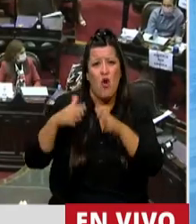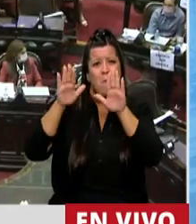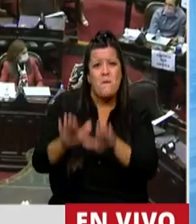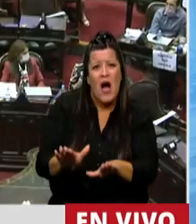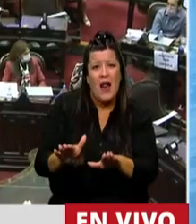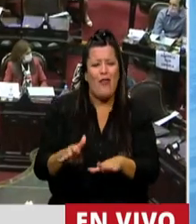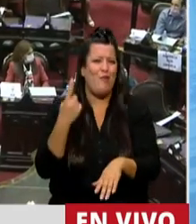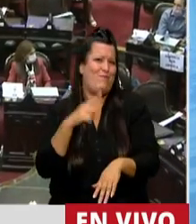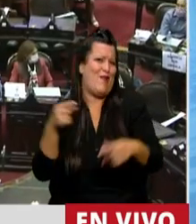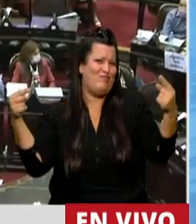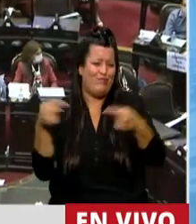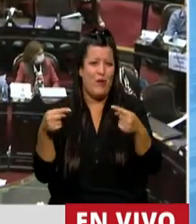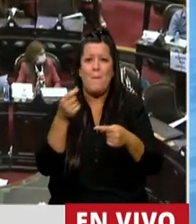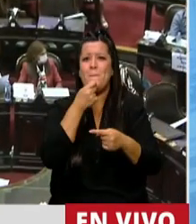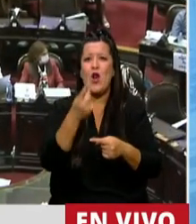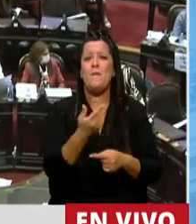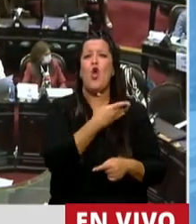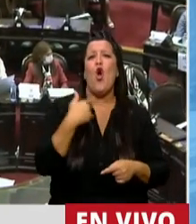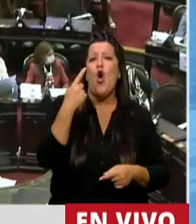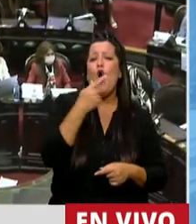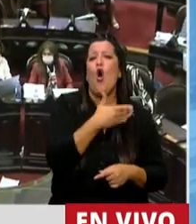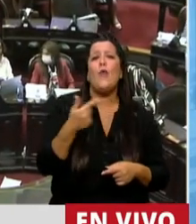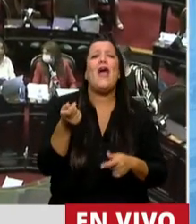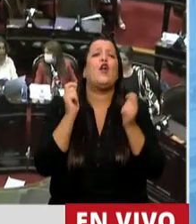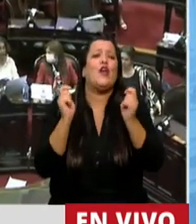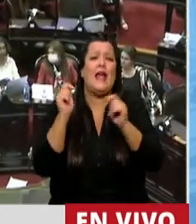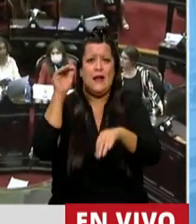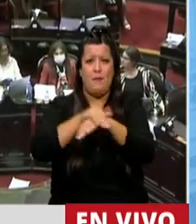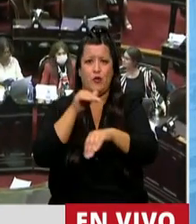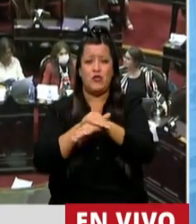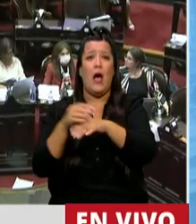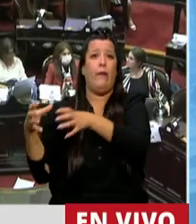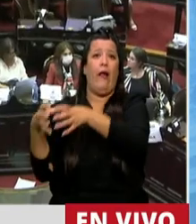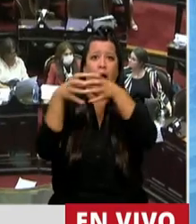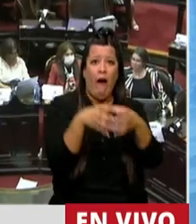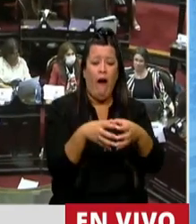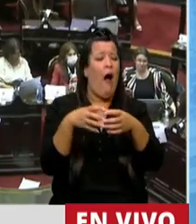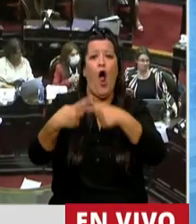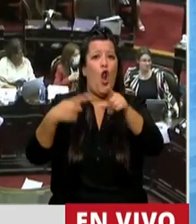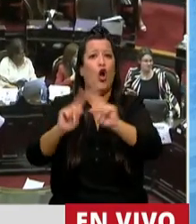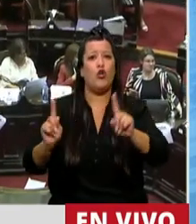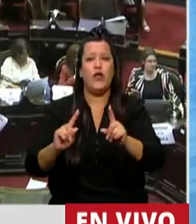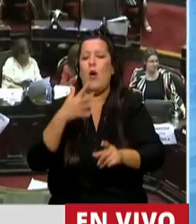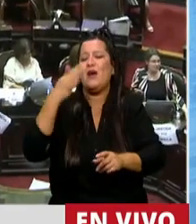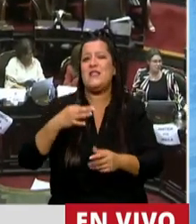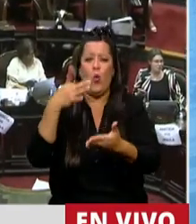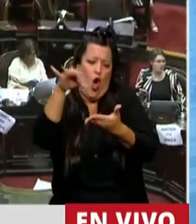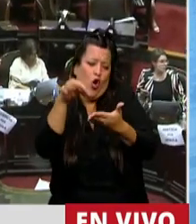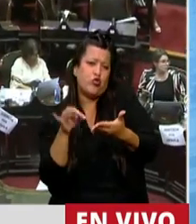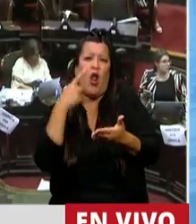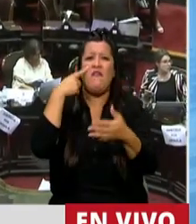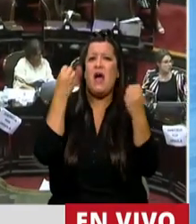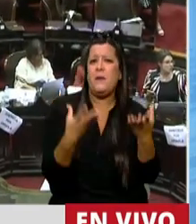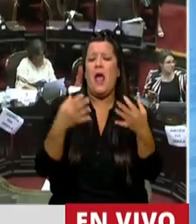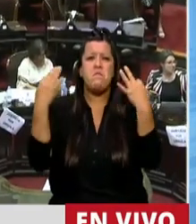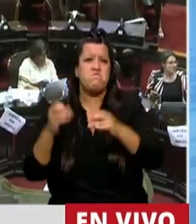una controversia, si lo hacía un gobierno, el gobierno que venía no continuaba porque se iba a poner a revisar si estaba bien o